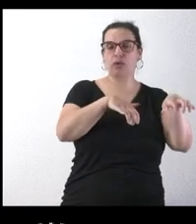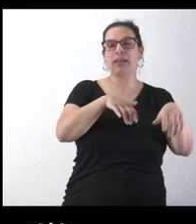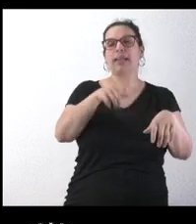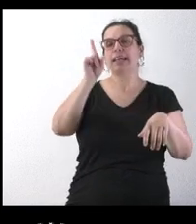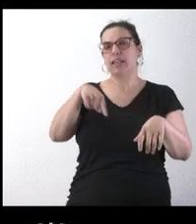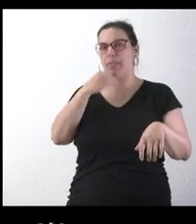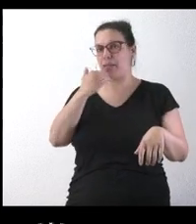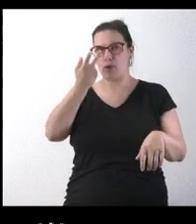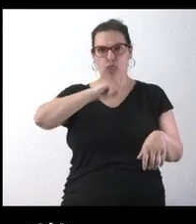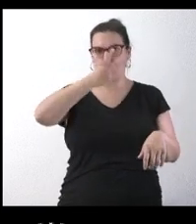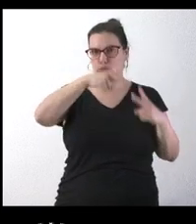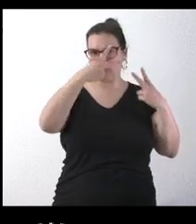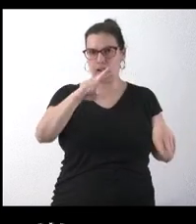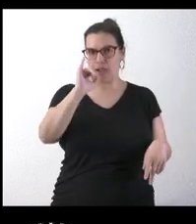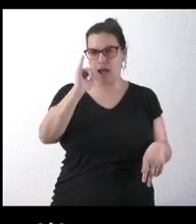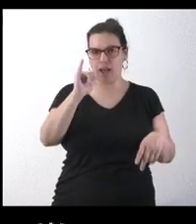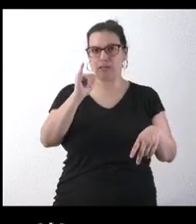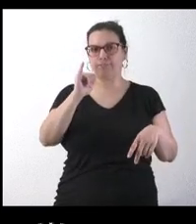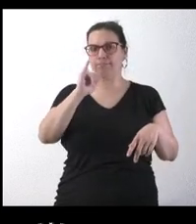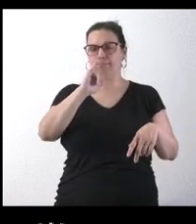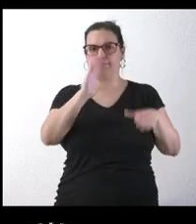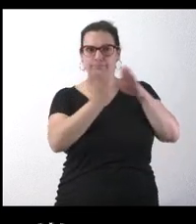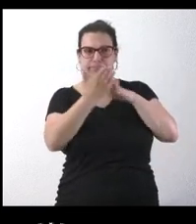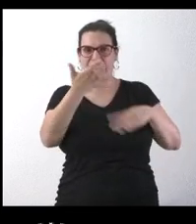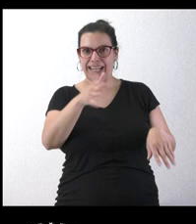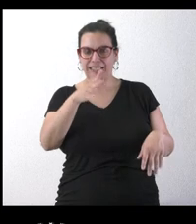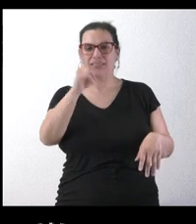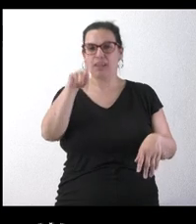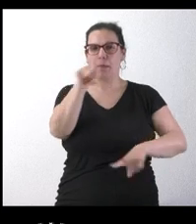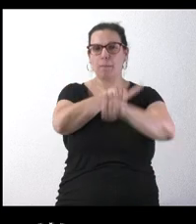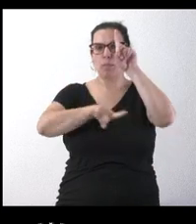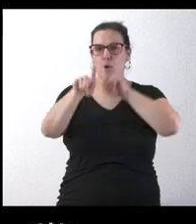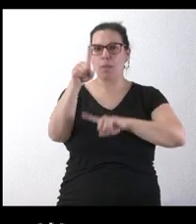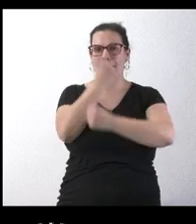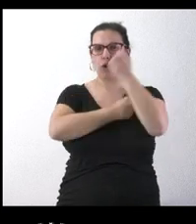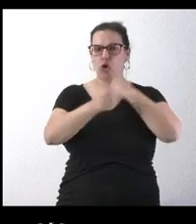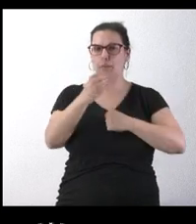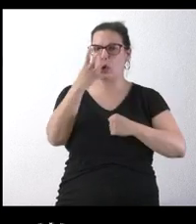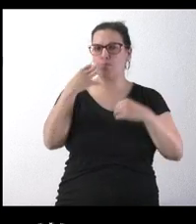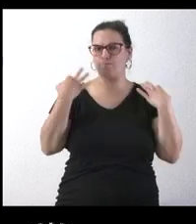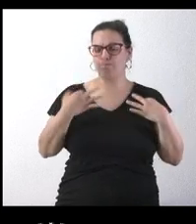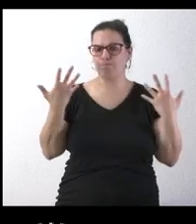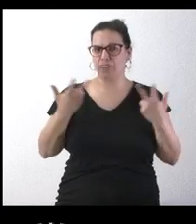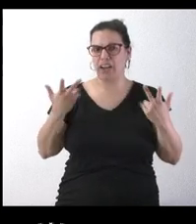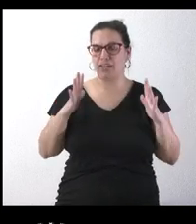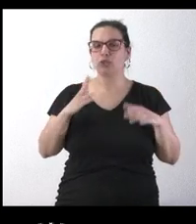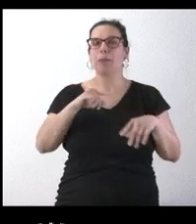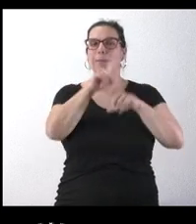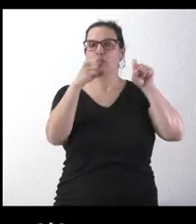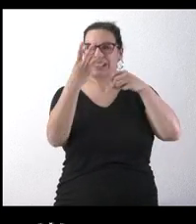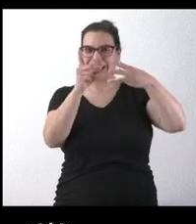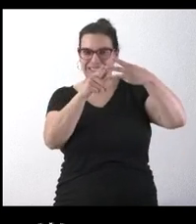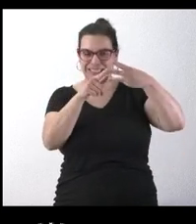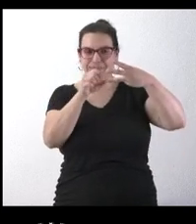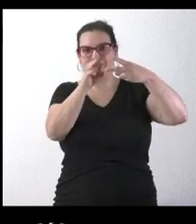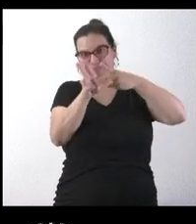Zamora también. Y serios problemas financieros, económicos, presupuestarios. Tres preguntas a propósito de esto. Uno, ¿cuánto dinero